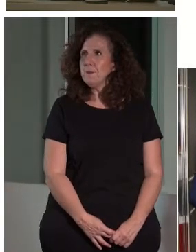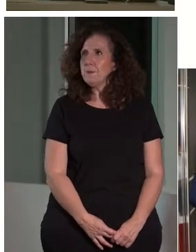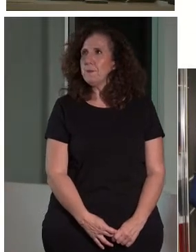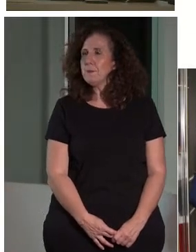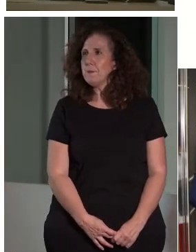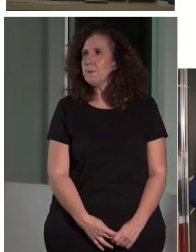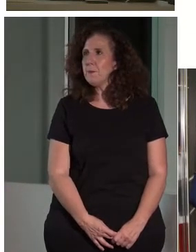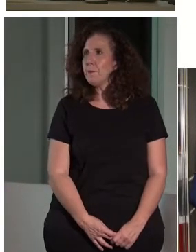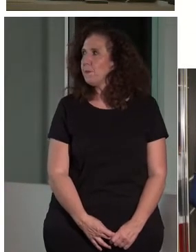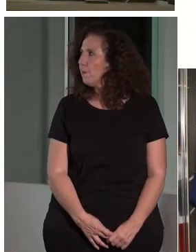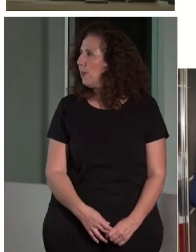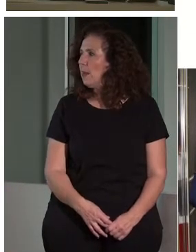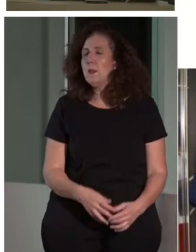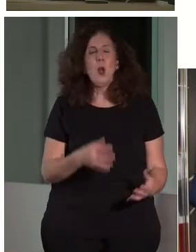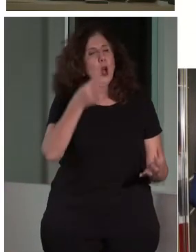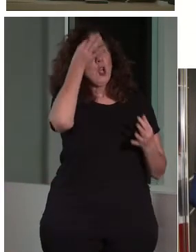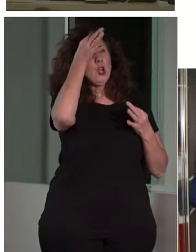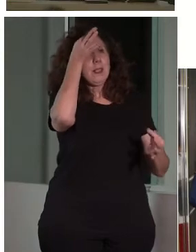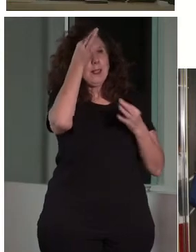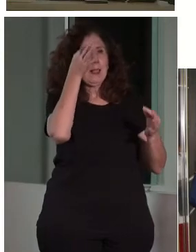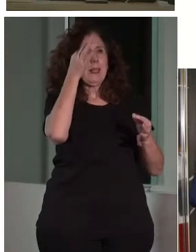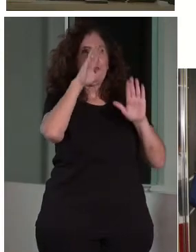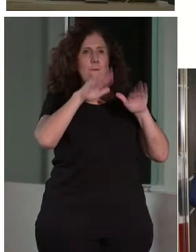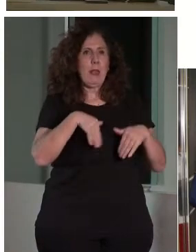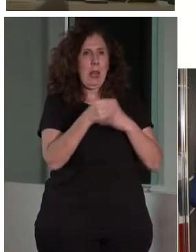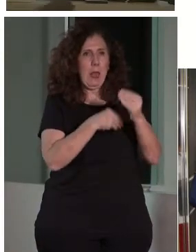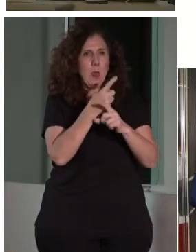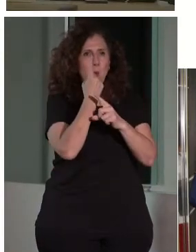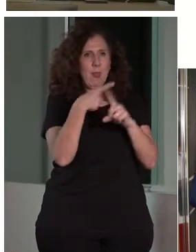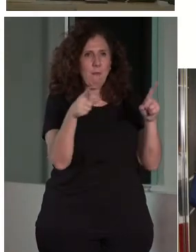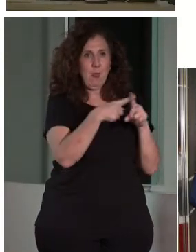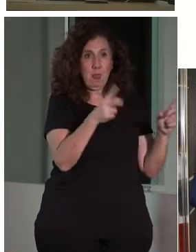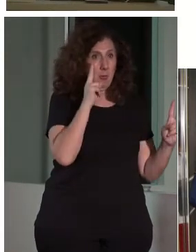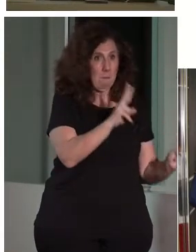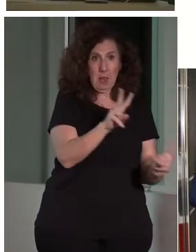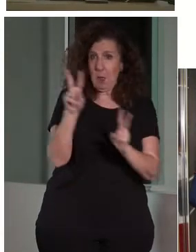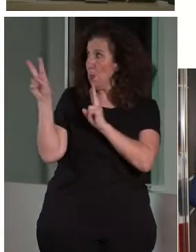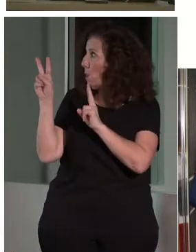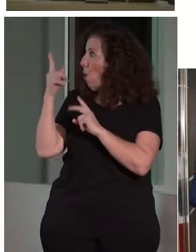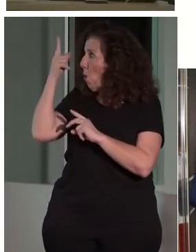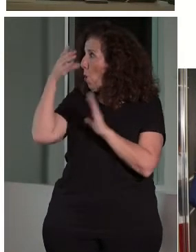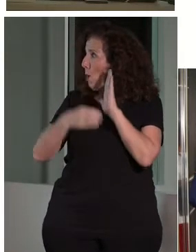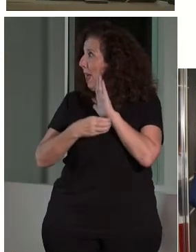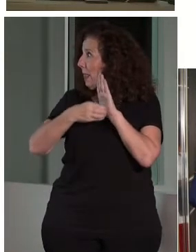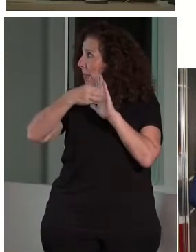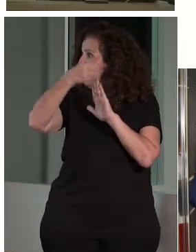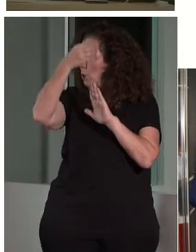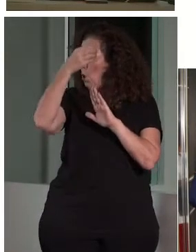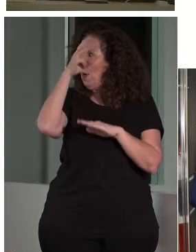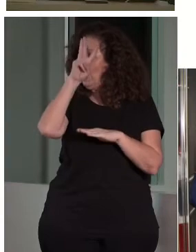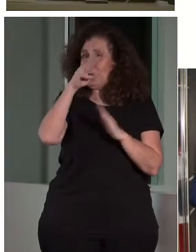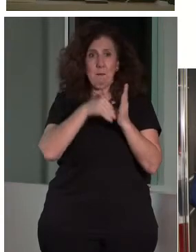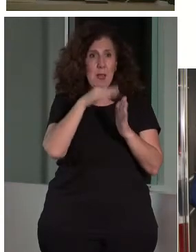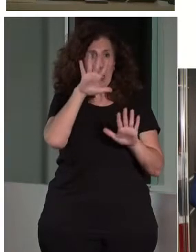Bueno, los detalles marcan la diferencia. Por ejemplo, aquí tenéis un ascensor de 3.500 kilos, 45 personas, que